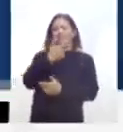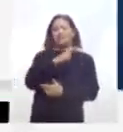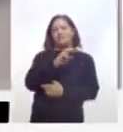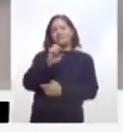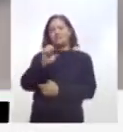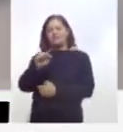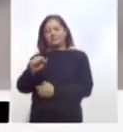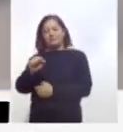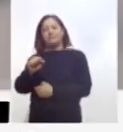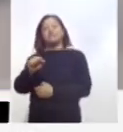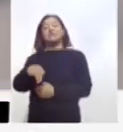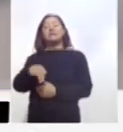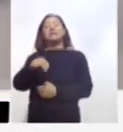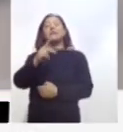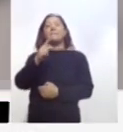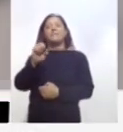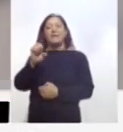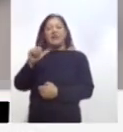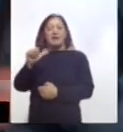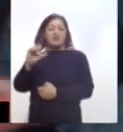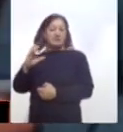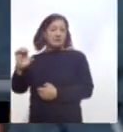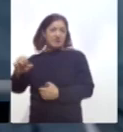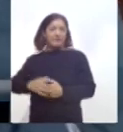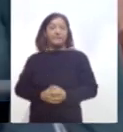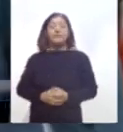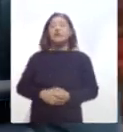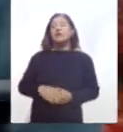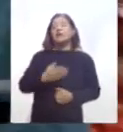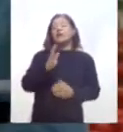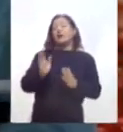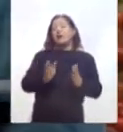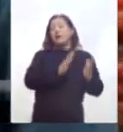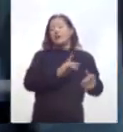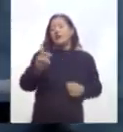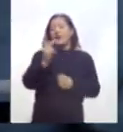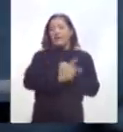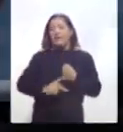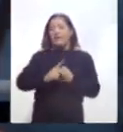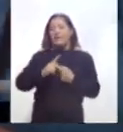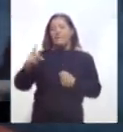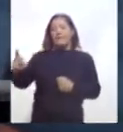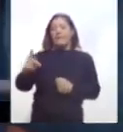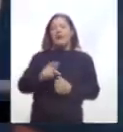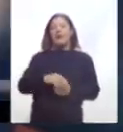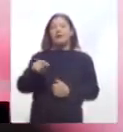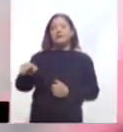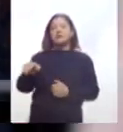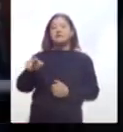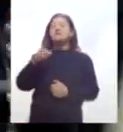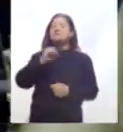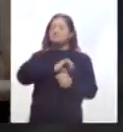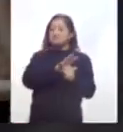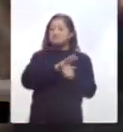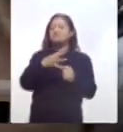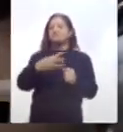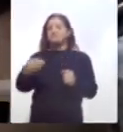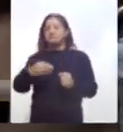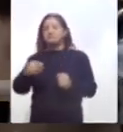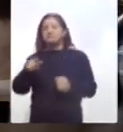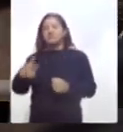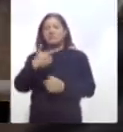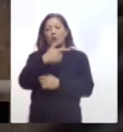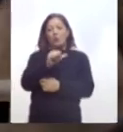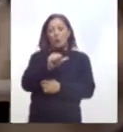El presidente argelino, Abdelmayín Tebun, dijo que su país está completamente listo para contener la pandemia de COVID-19 y